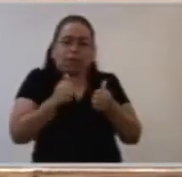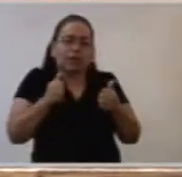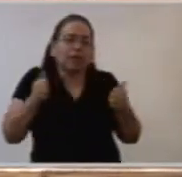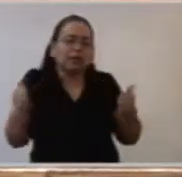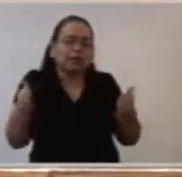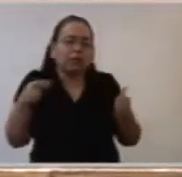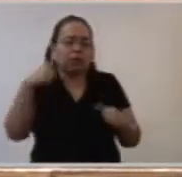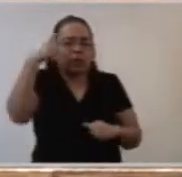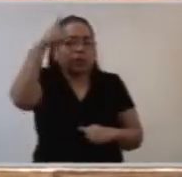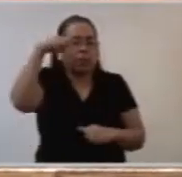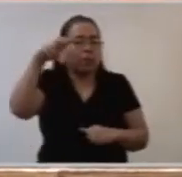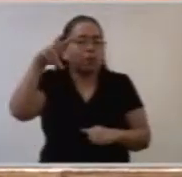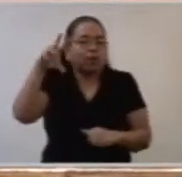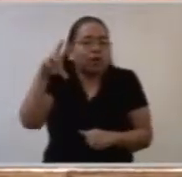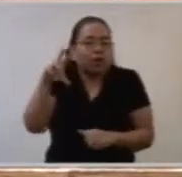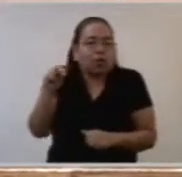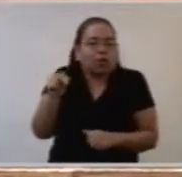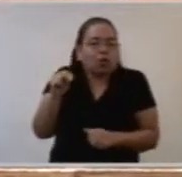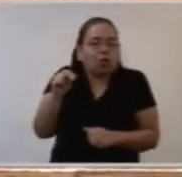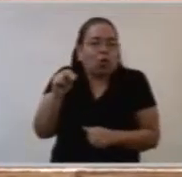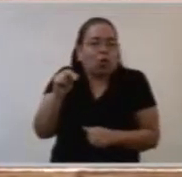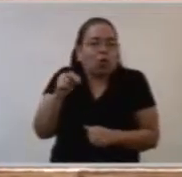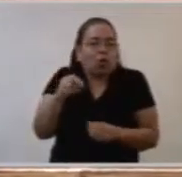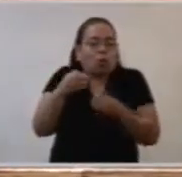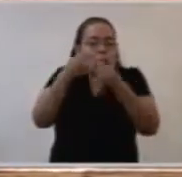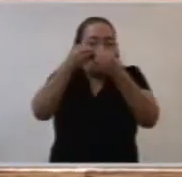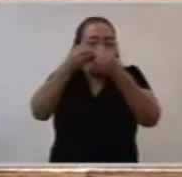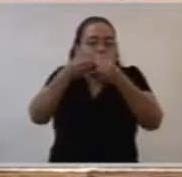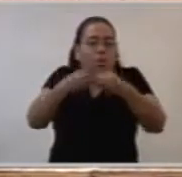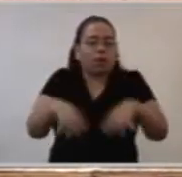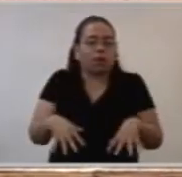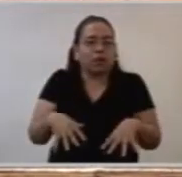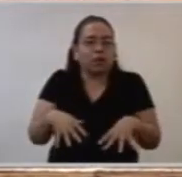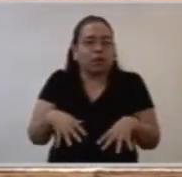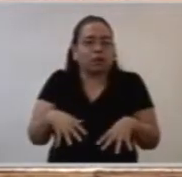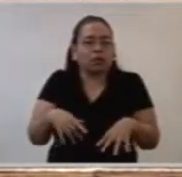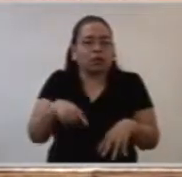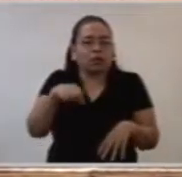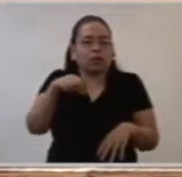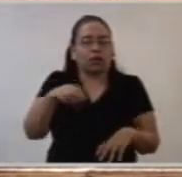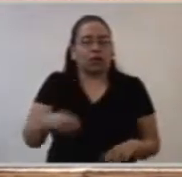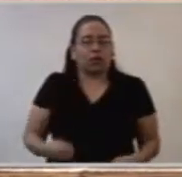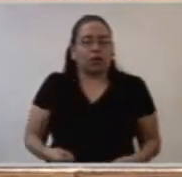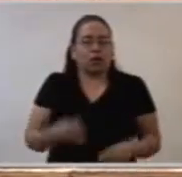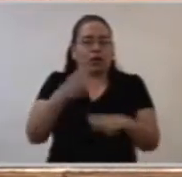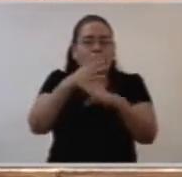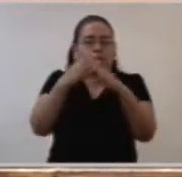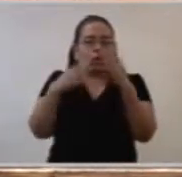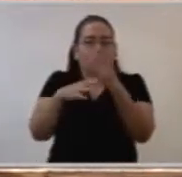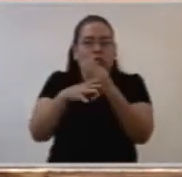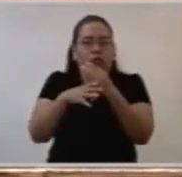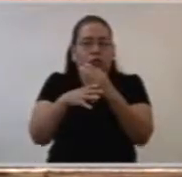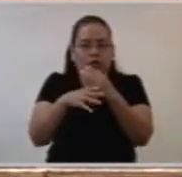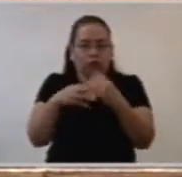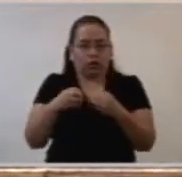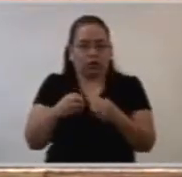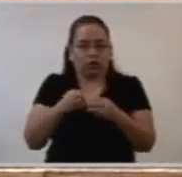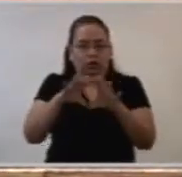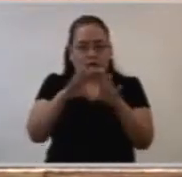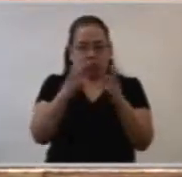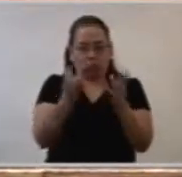para no corromperse en las cosas materiales. Cristo nos ha dicho